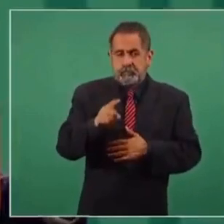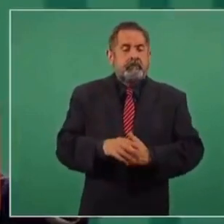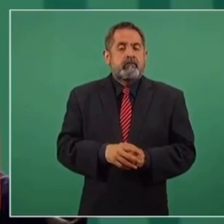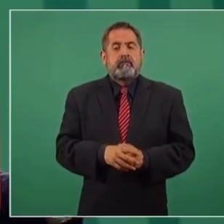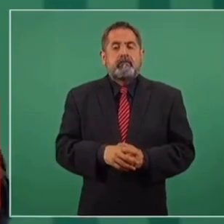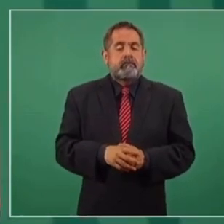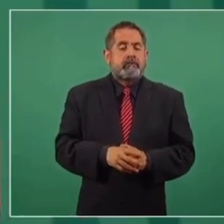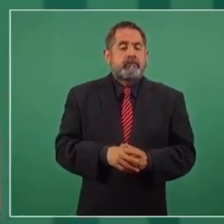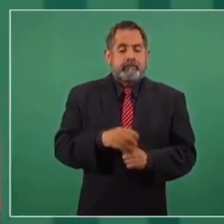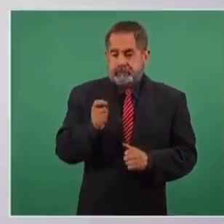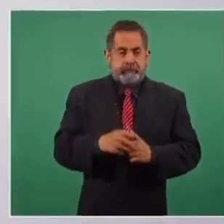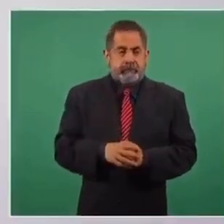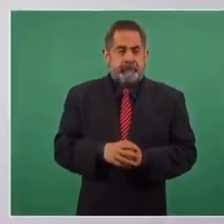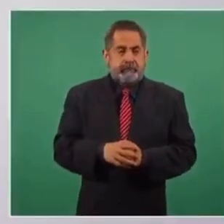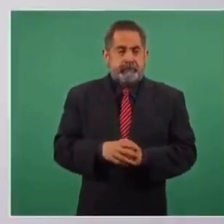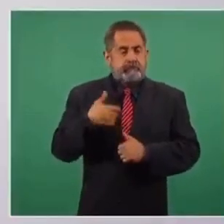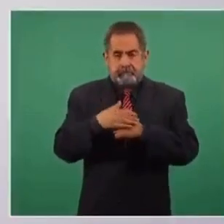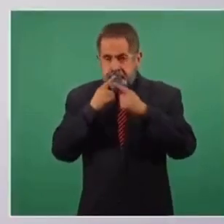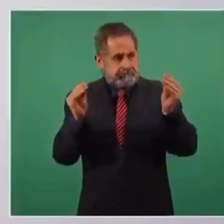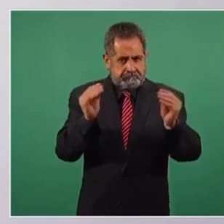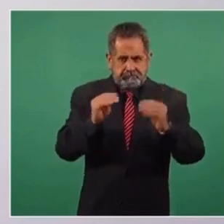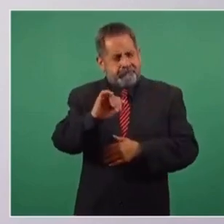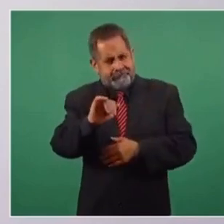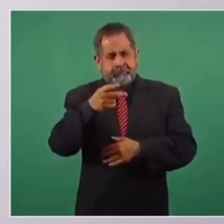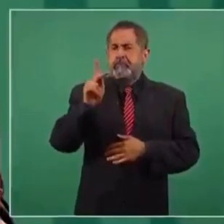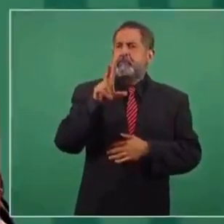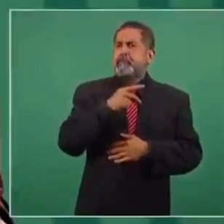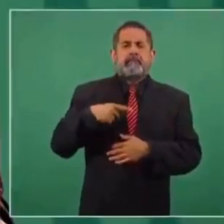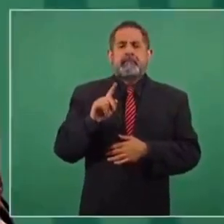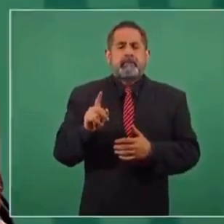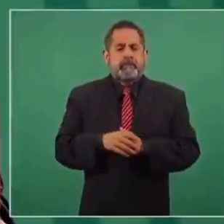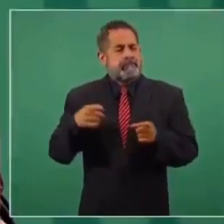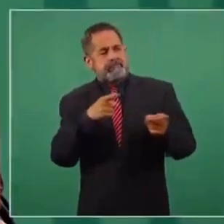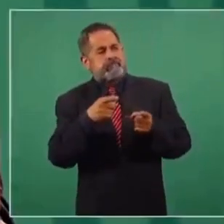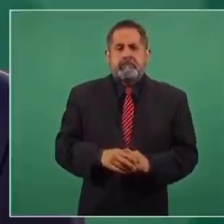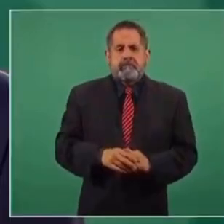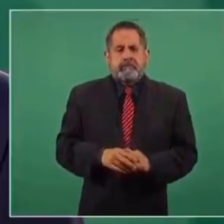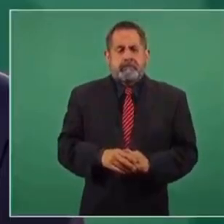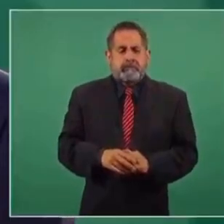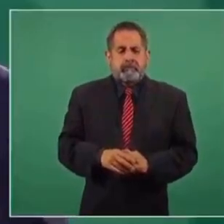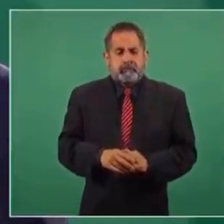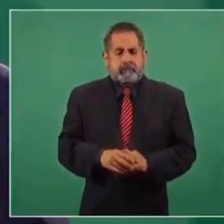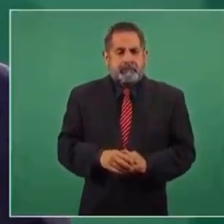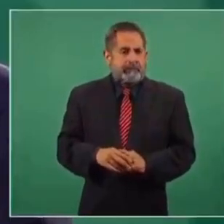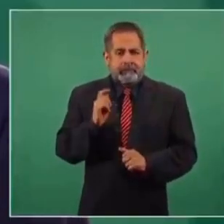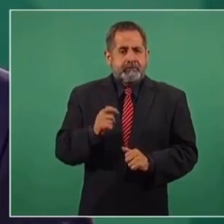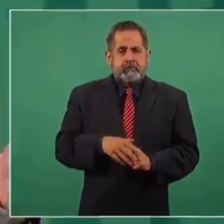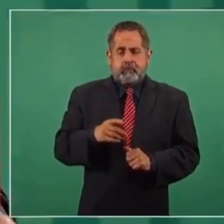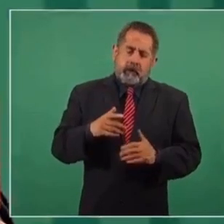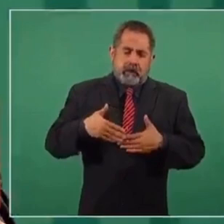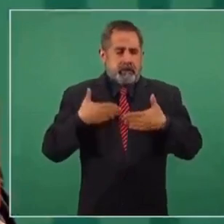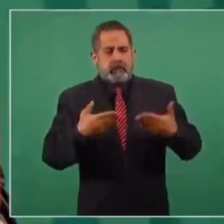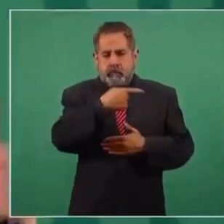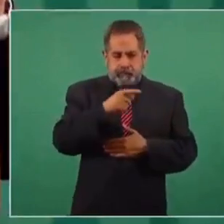que haya debate, pero que no haya insultos, que no haya violencia. Y tener